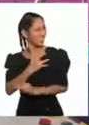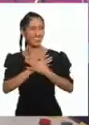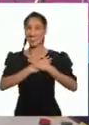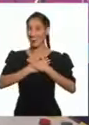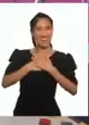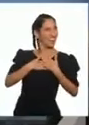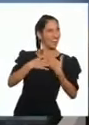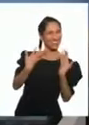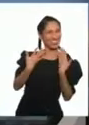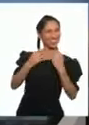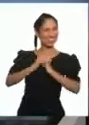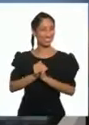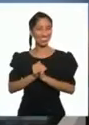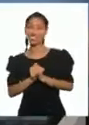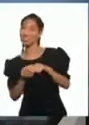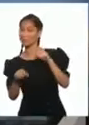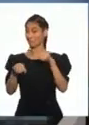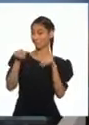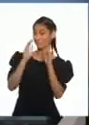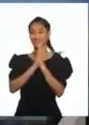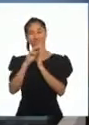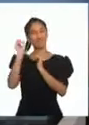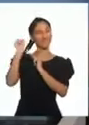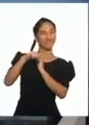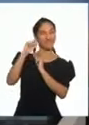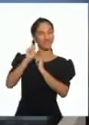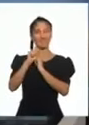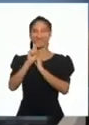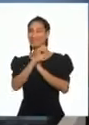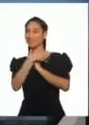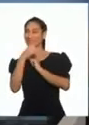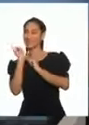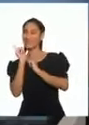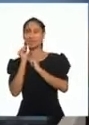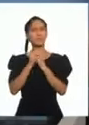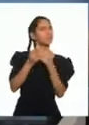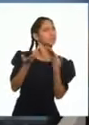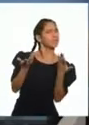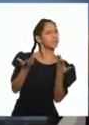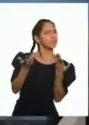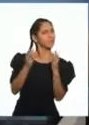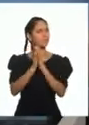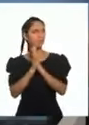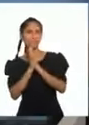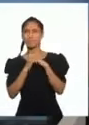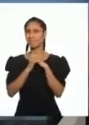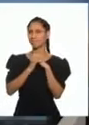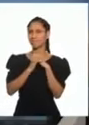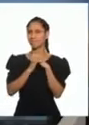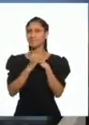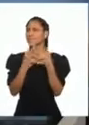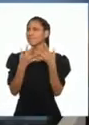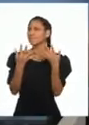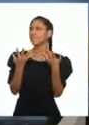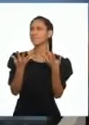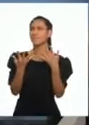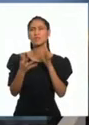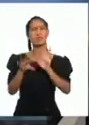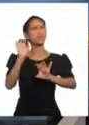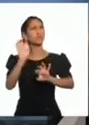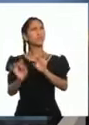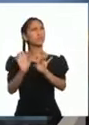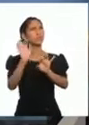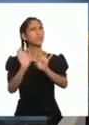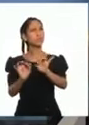emociones! ¡Así es, Tessy! ¿Y quiénes tocaban los